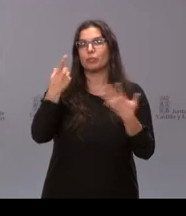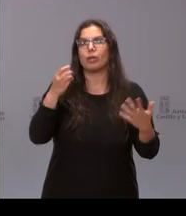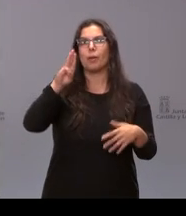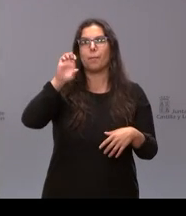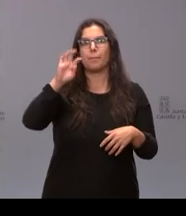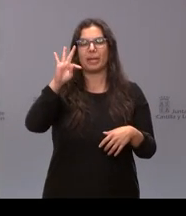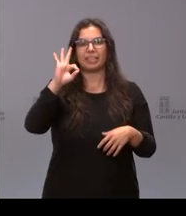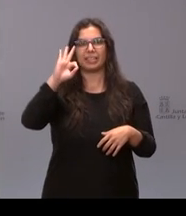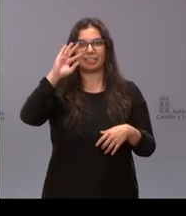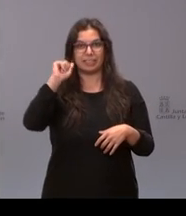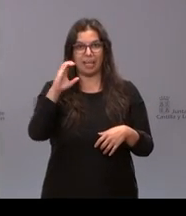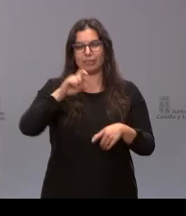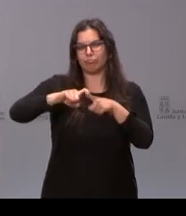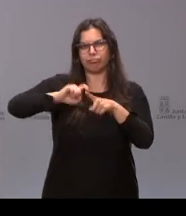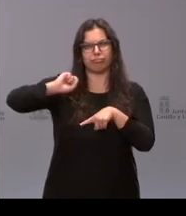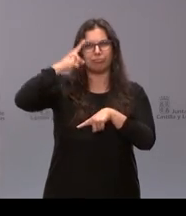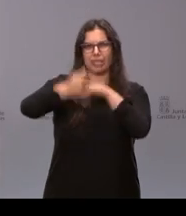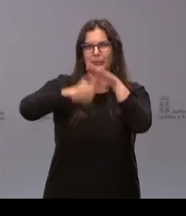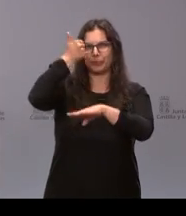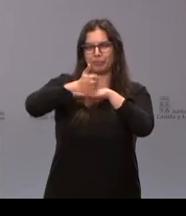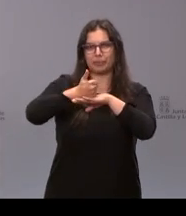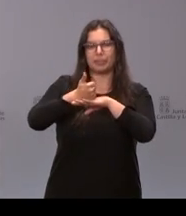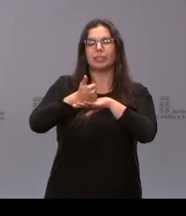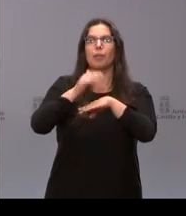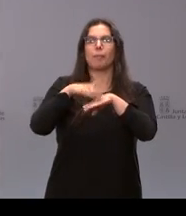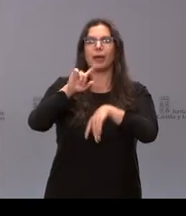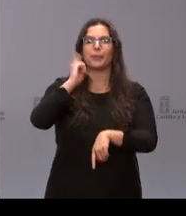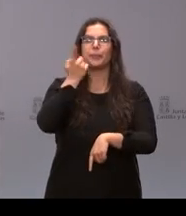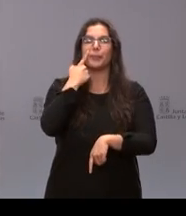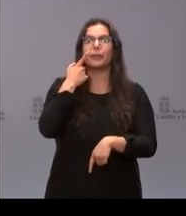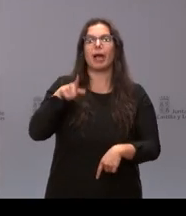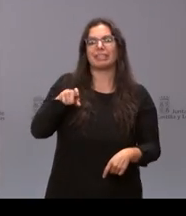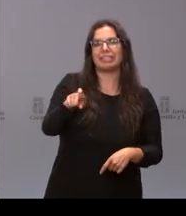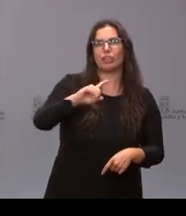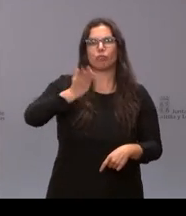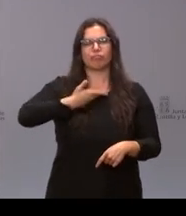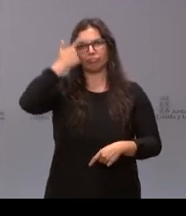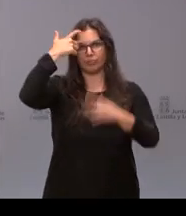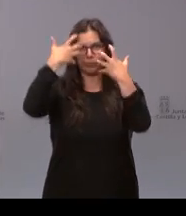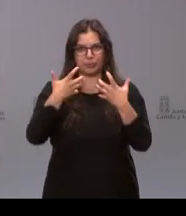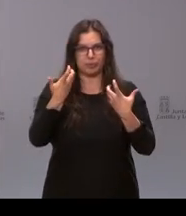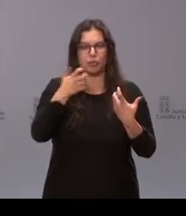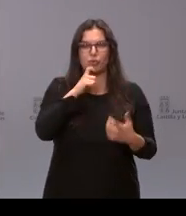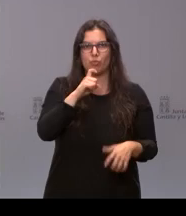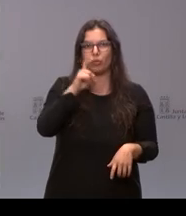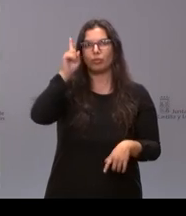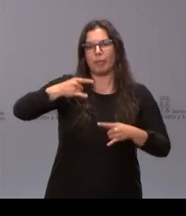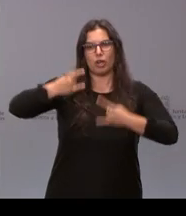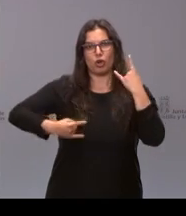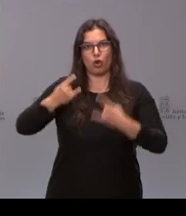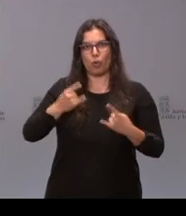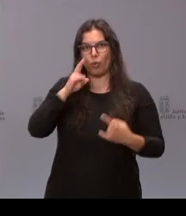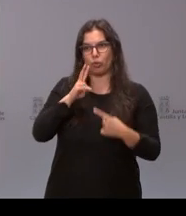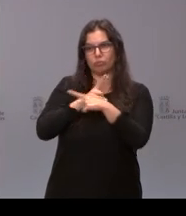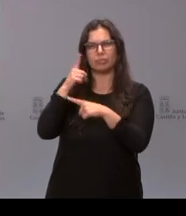las características más altas dentro de su gama para el diagnóstico de lesiones cancerosas y neurológicas. El robot da Vinci, que alcanza el mayor grado